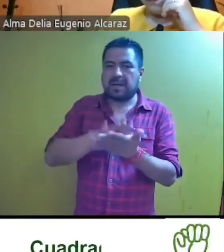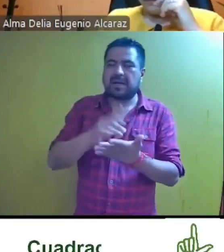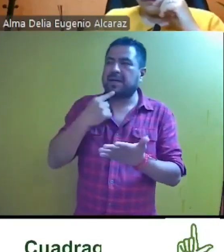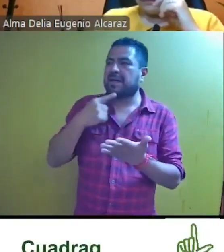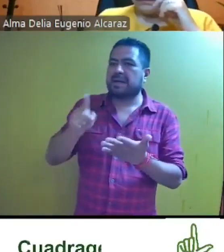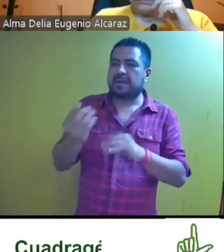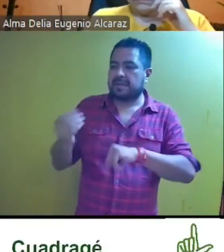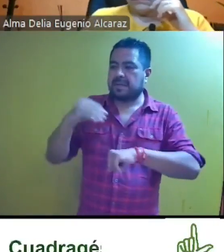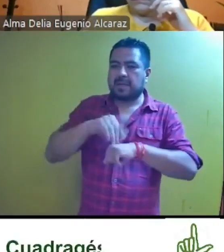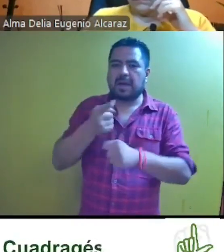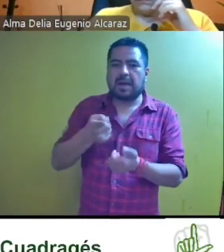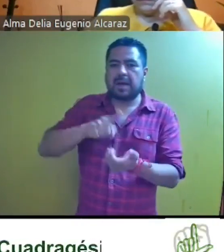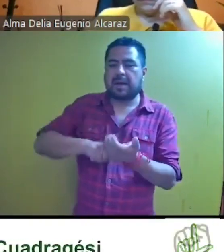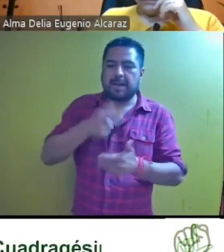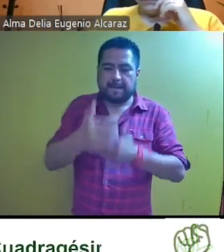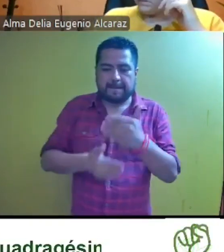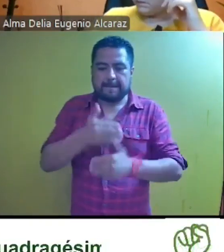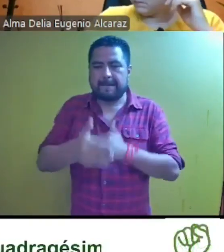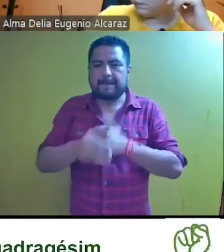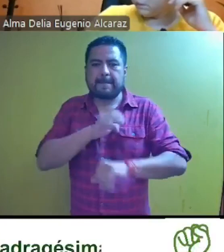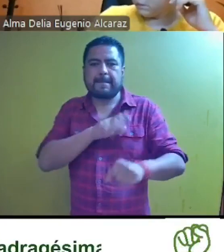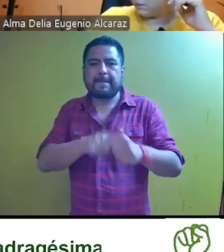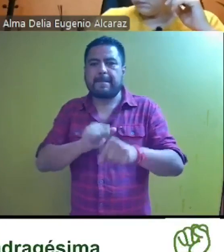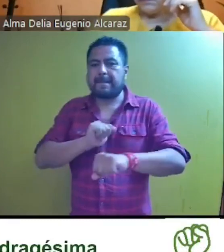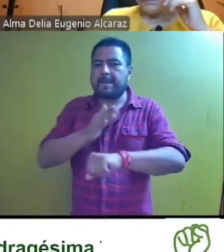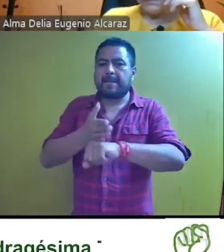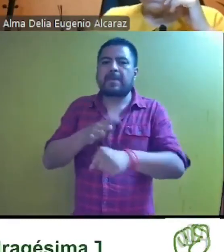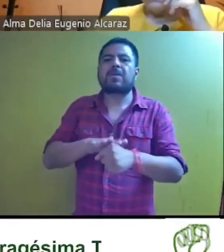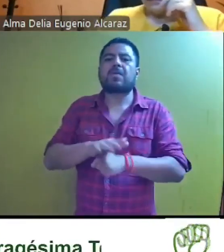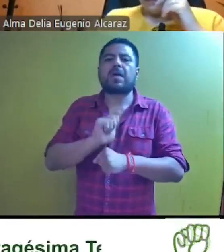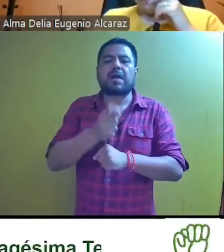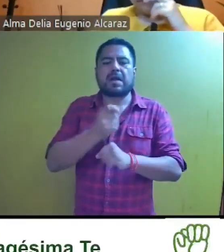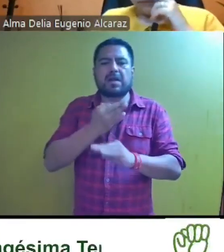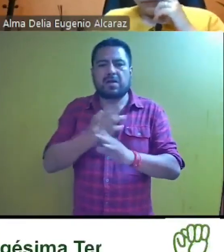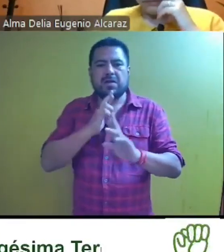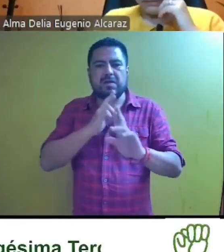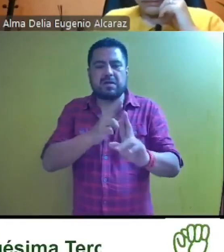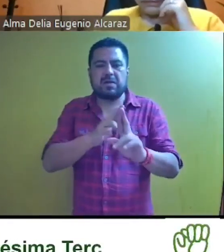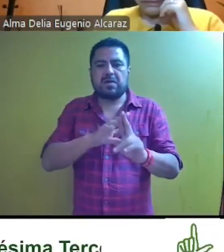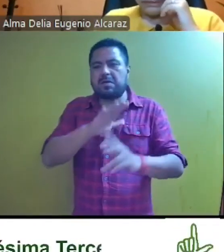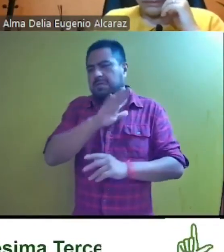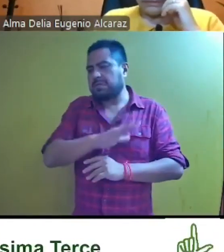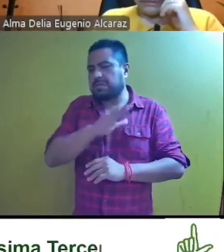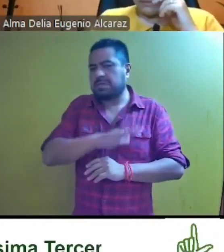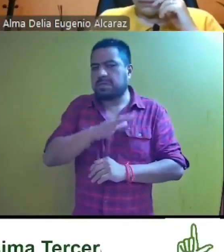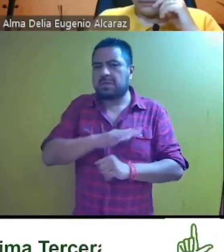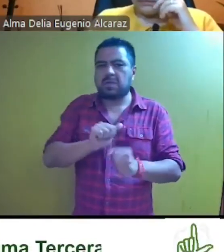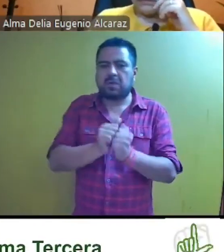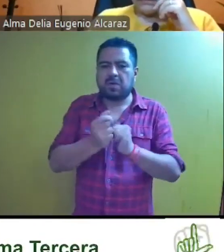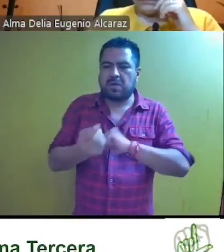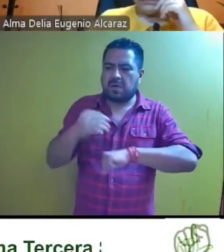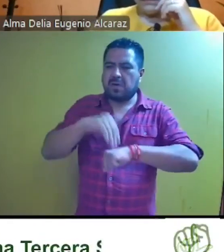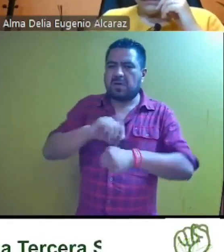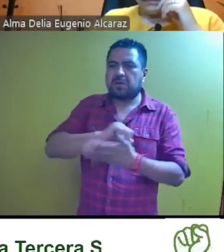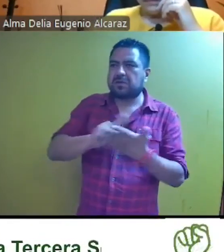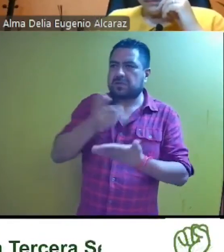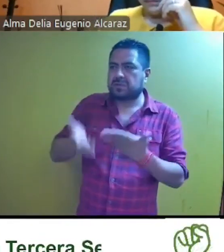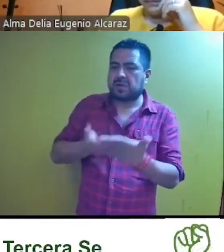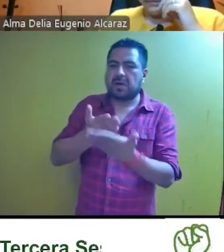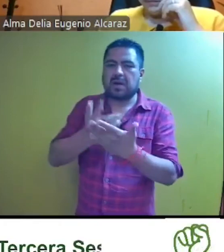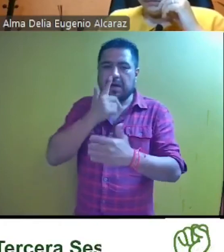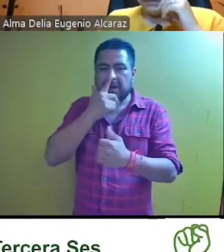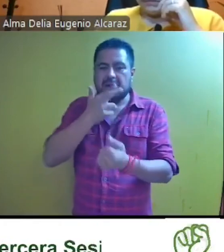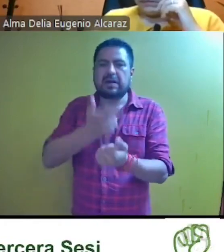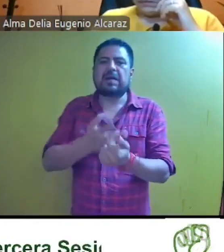emitió dentro del procedimiento especial sancionador, en el cual resolvió negar algunas de las medidas cautelares solicitadas por la actora